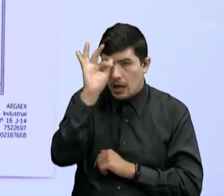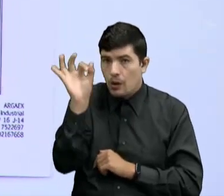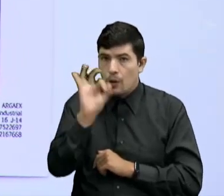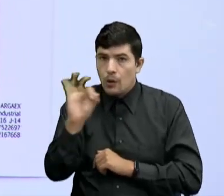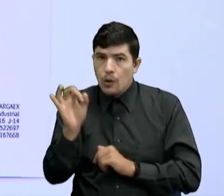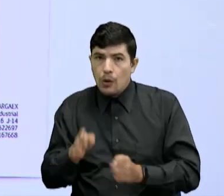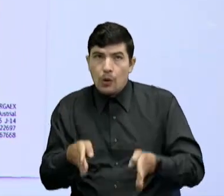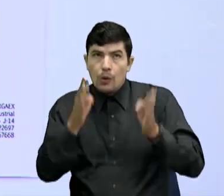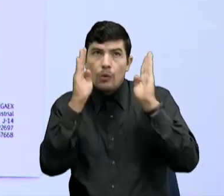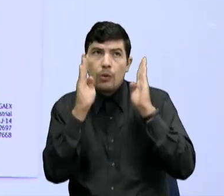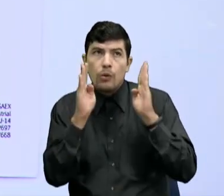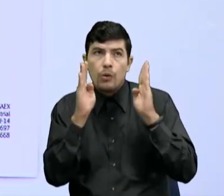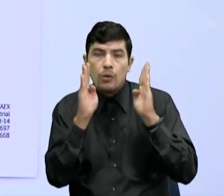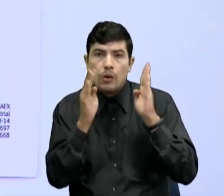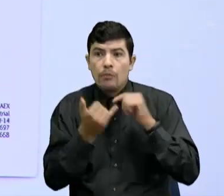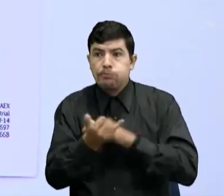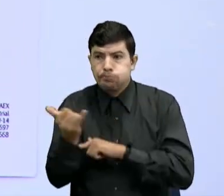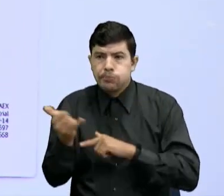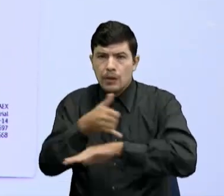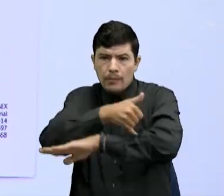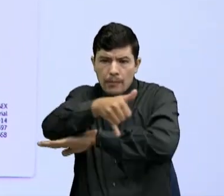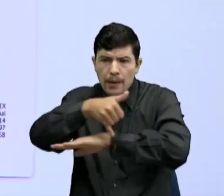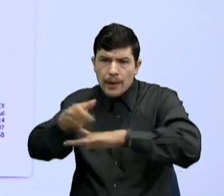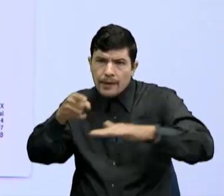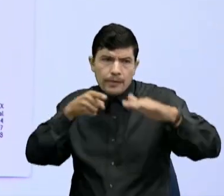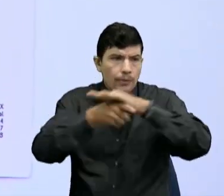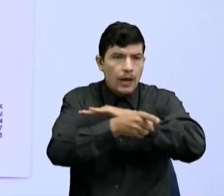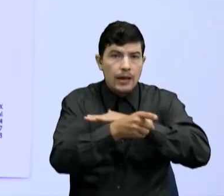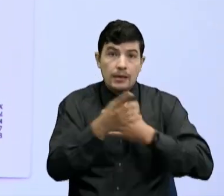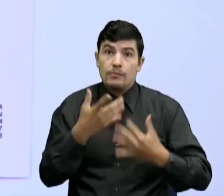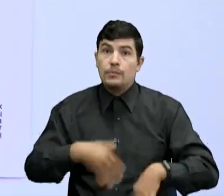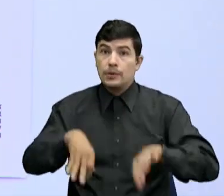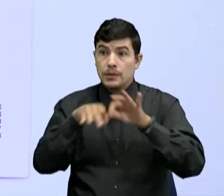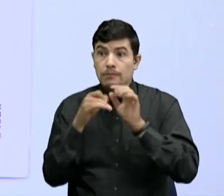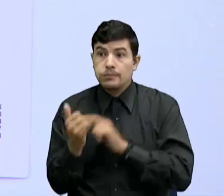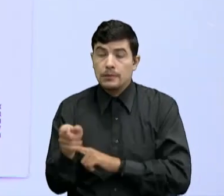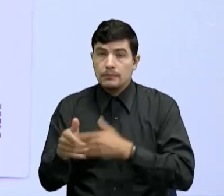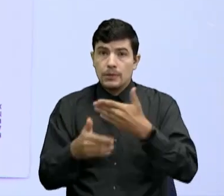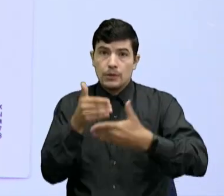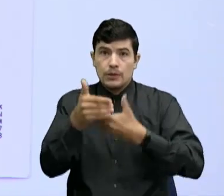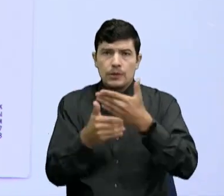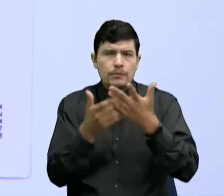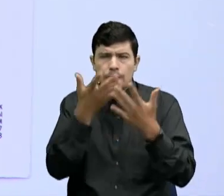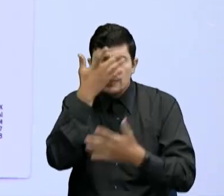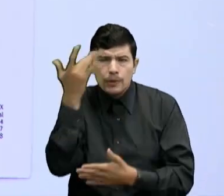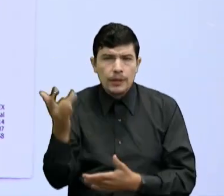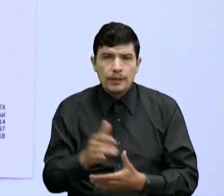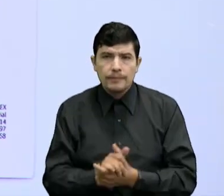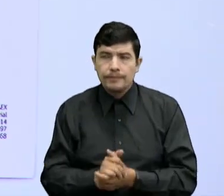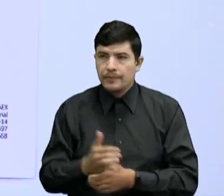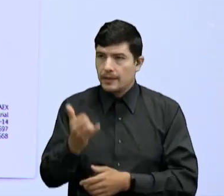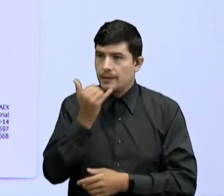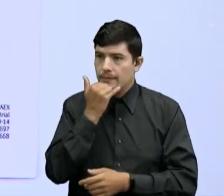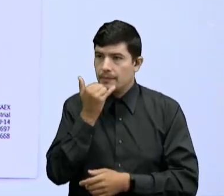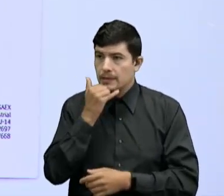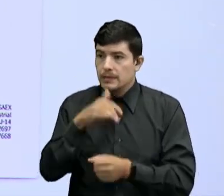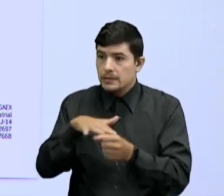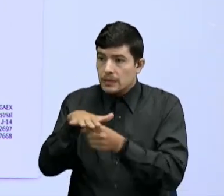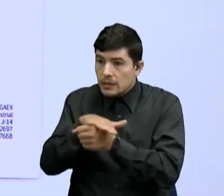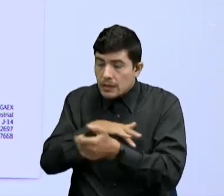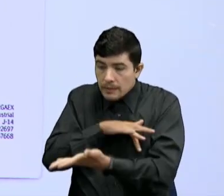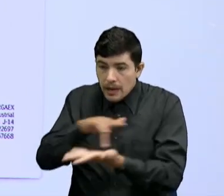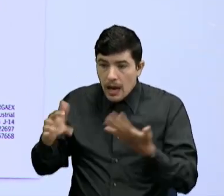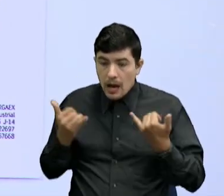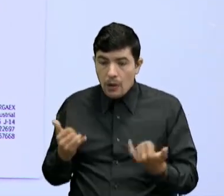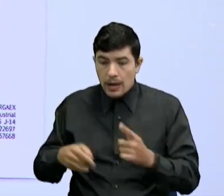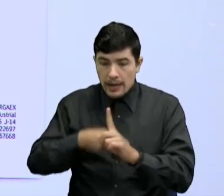edificio Ese plano Es sumamente importante Oiga, sí ¿Por qué? Porque resulta Que en caso de emergencia Y más